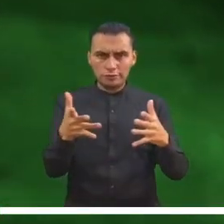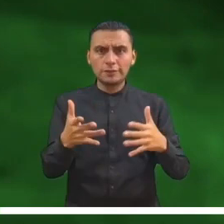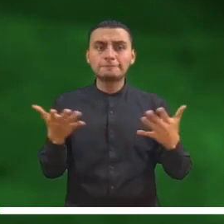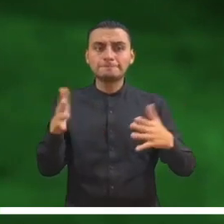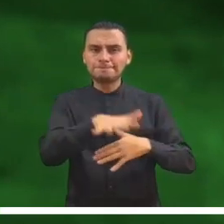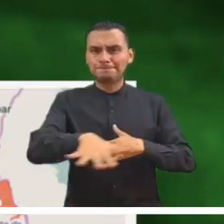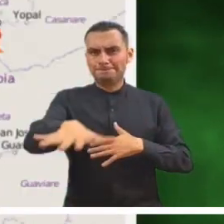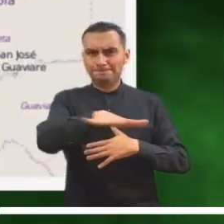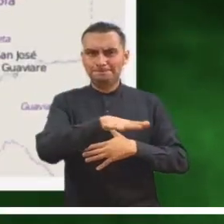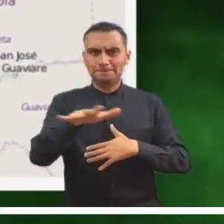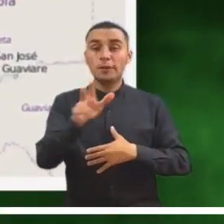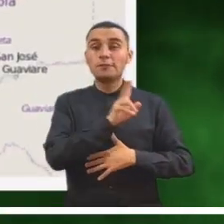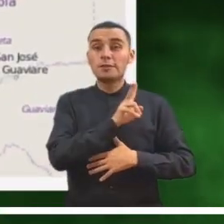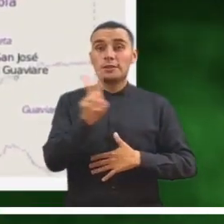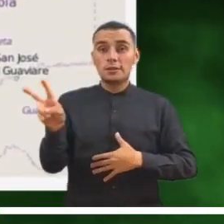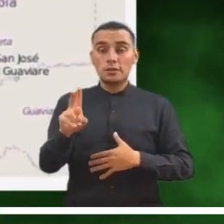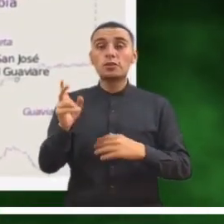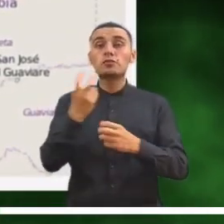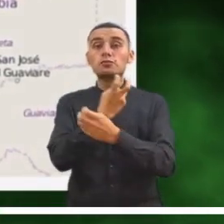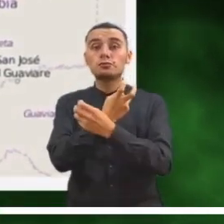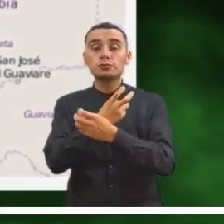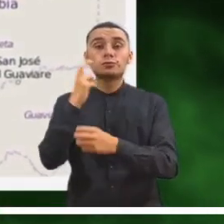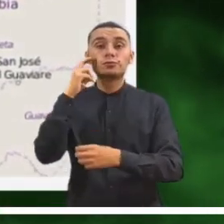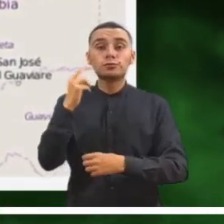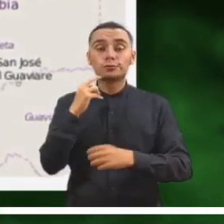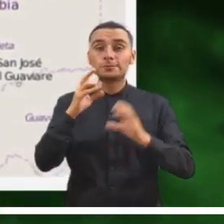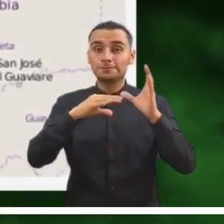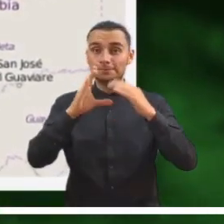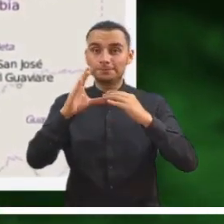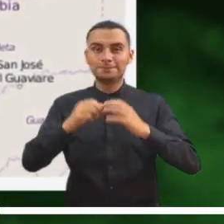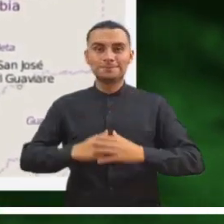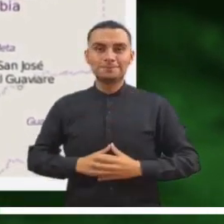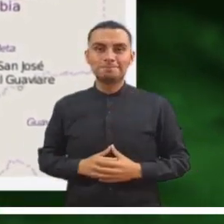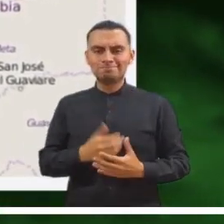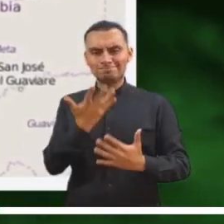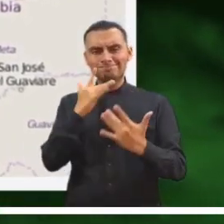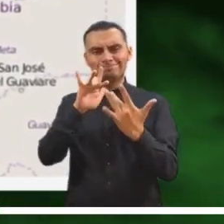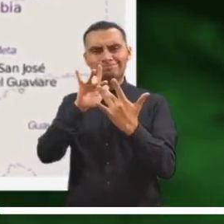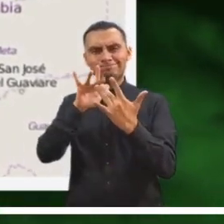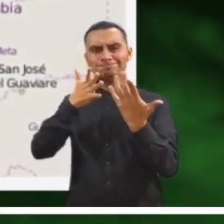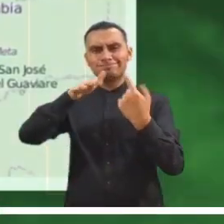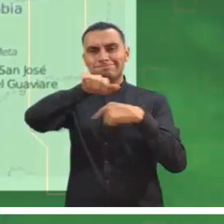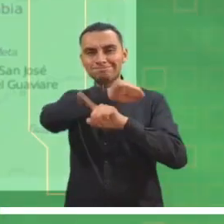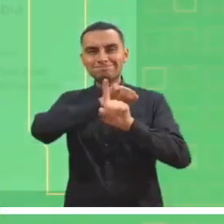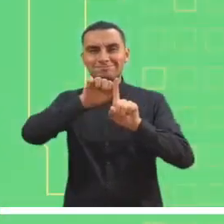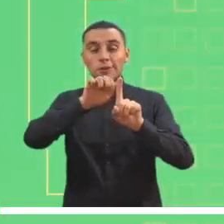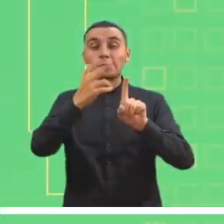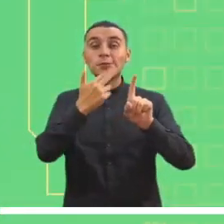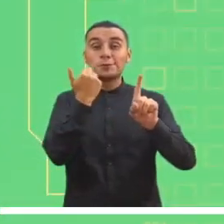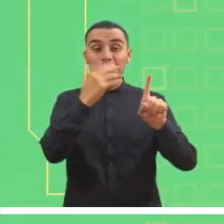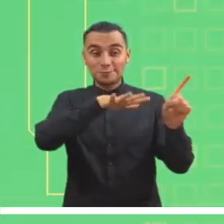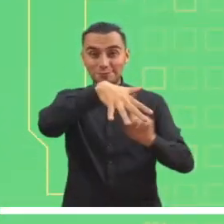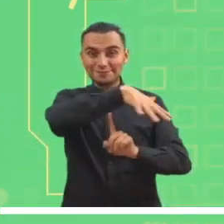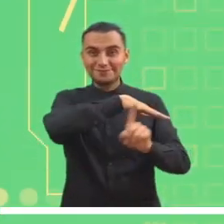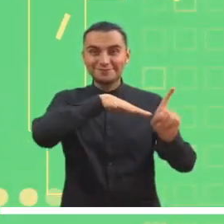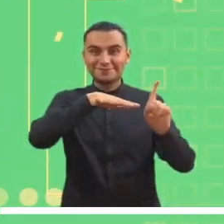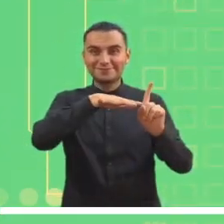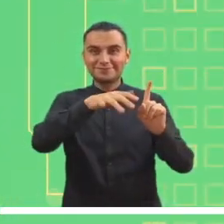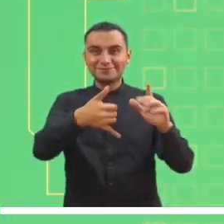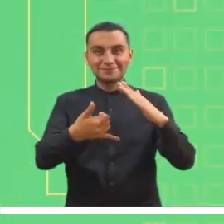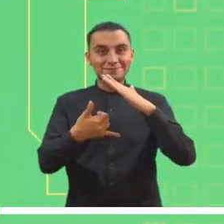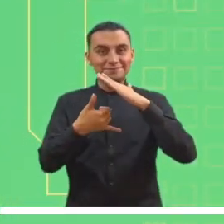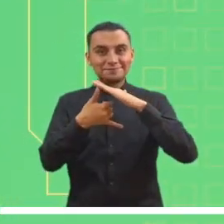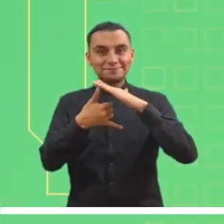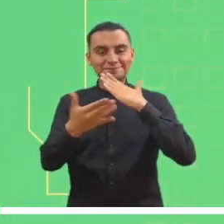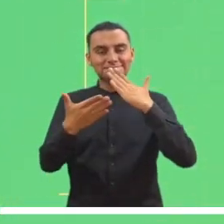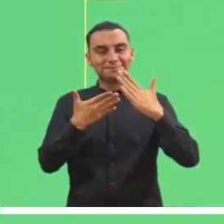ocurrencia de deslizamientos de tierra en zonas inestables de Valle del Cauca, Huila, Chocó y Cauca. Los esperamos